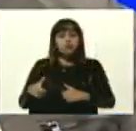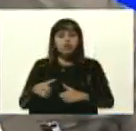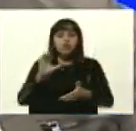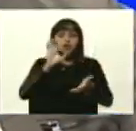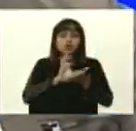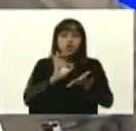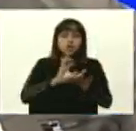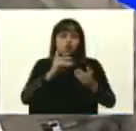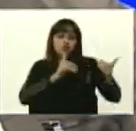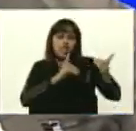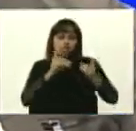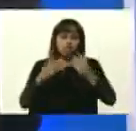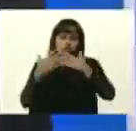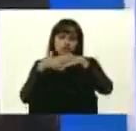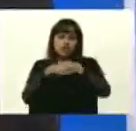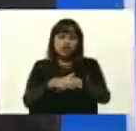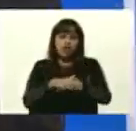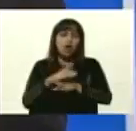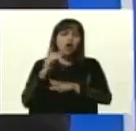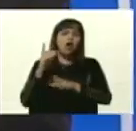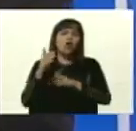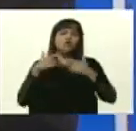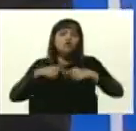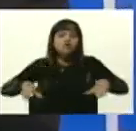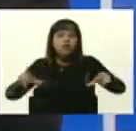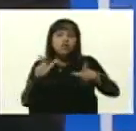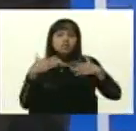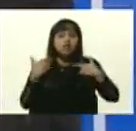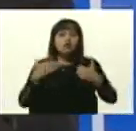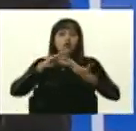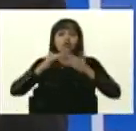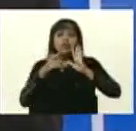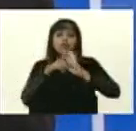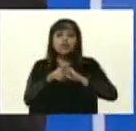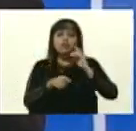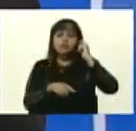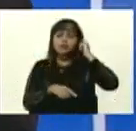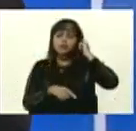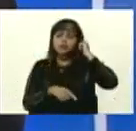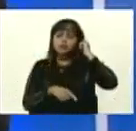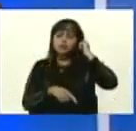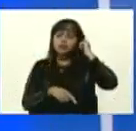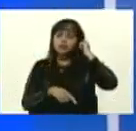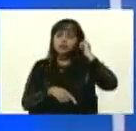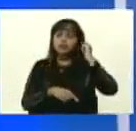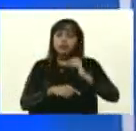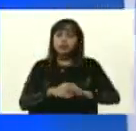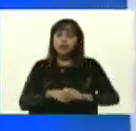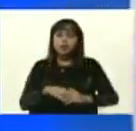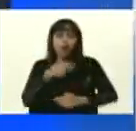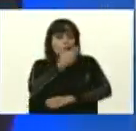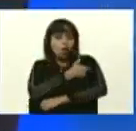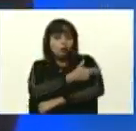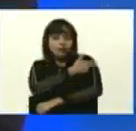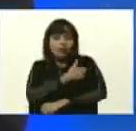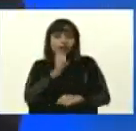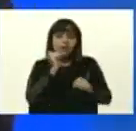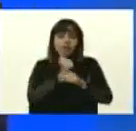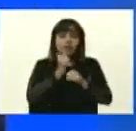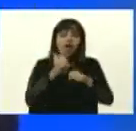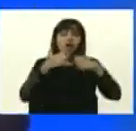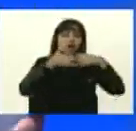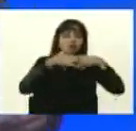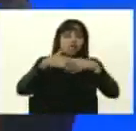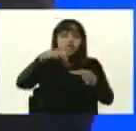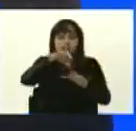centros de diagnóstico integral, con los ambulatorios de barrio adentro, con los hospitales, ¿verdad? Para articularlos con los productores agrícolas.